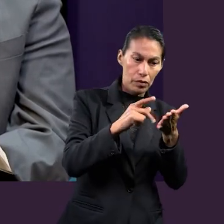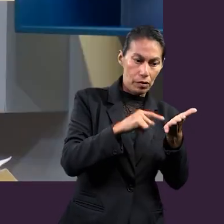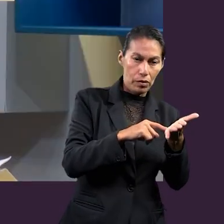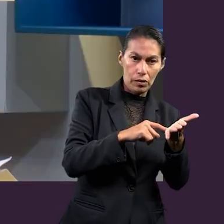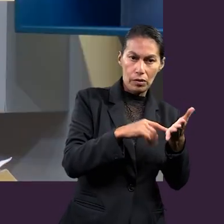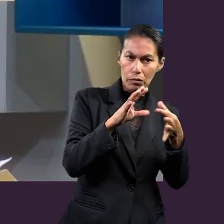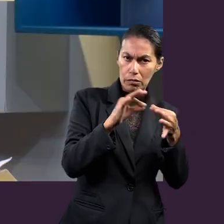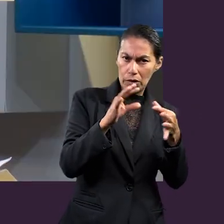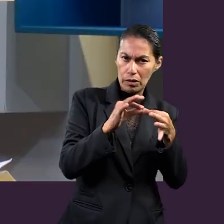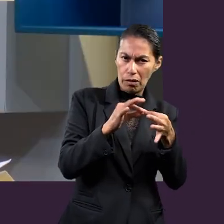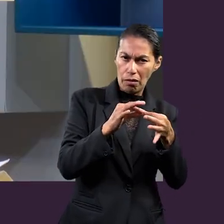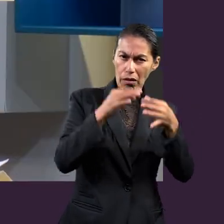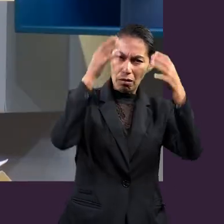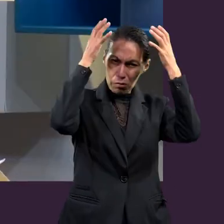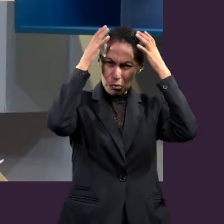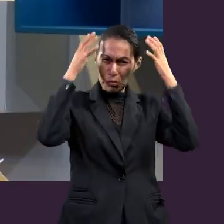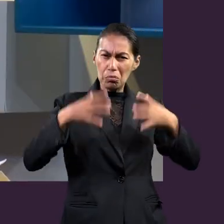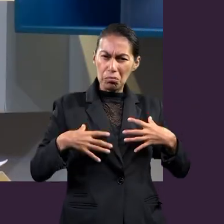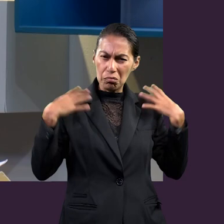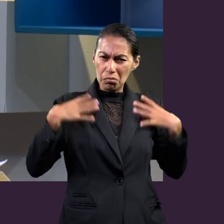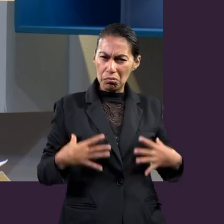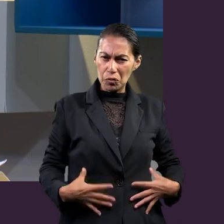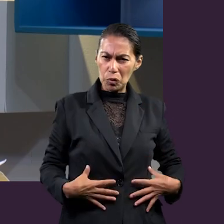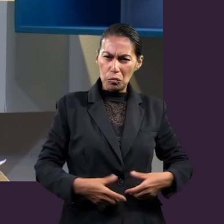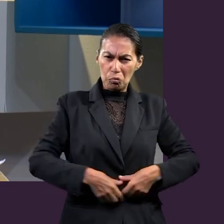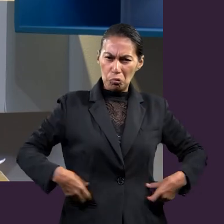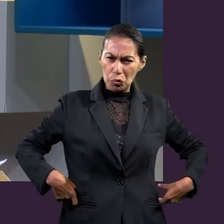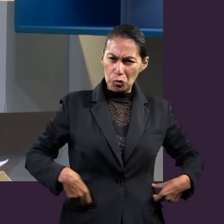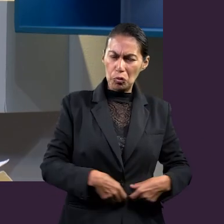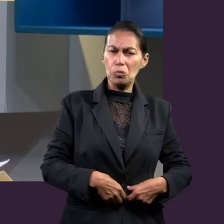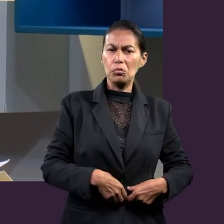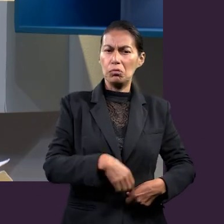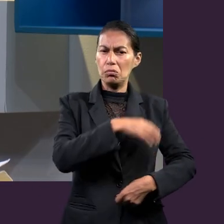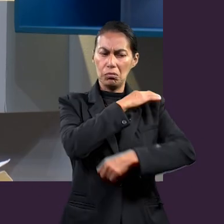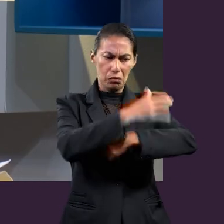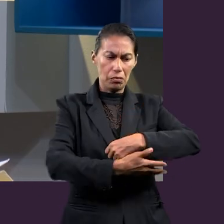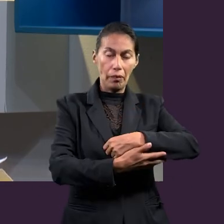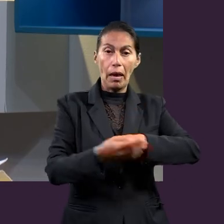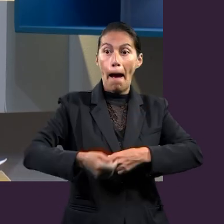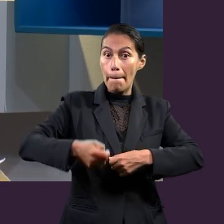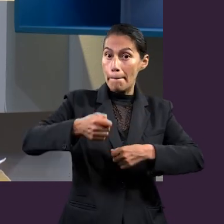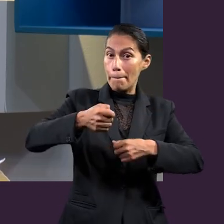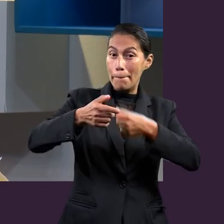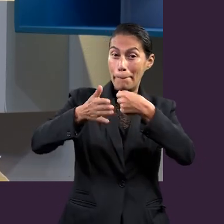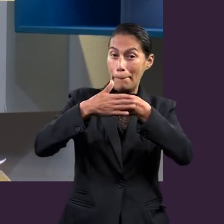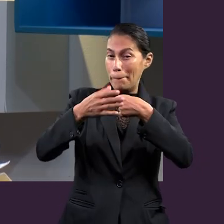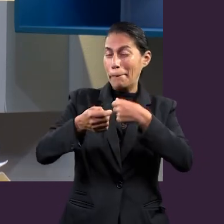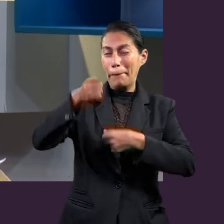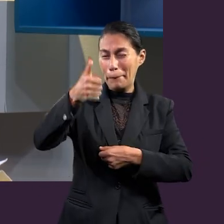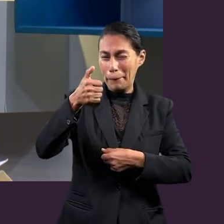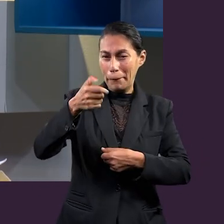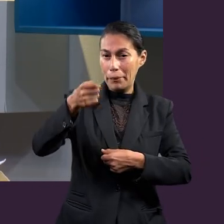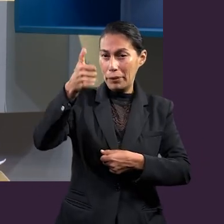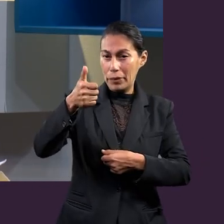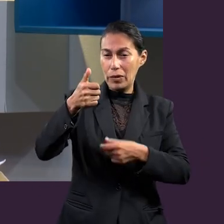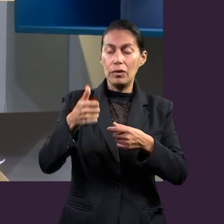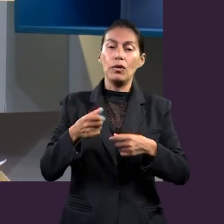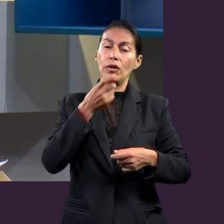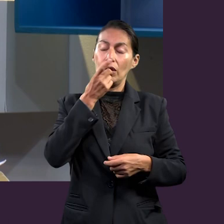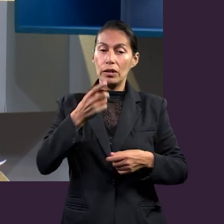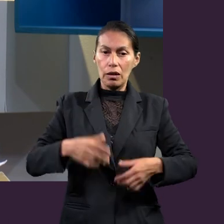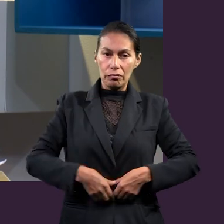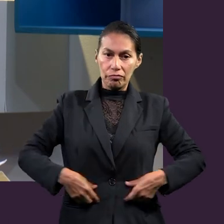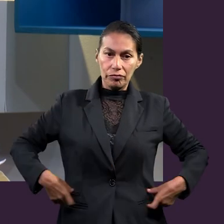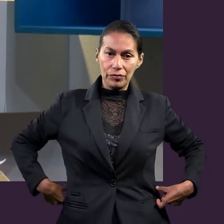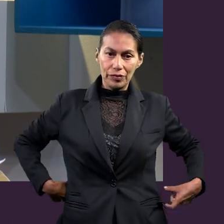El apóstol Pablo, al iniciar, al describir la armadura, empieza con el cinturón, se pone su vestidura el